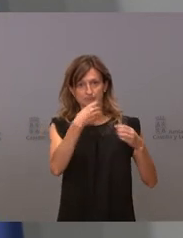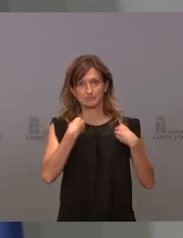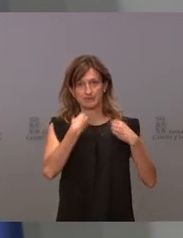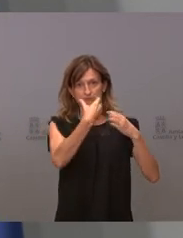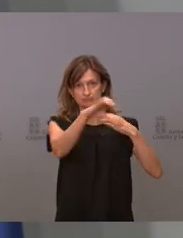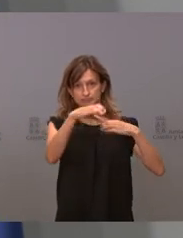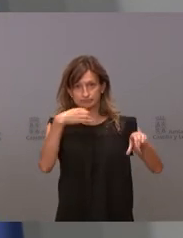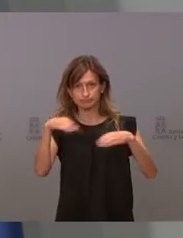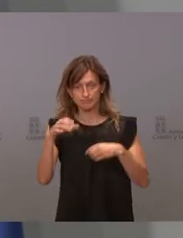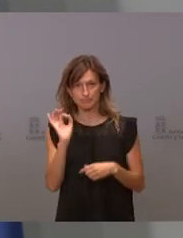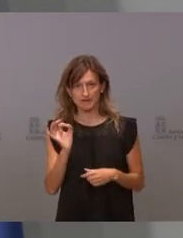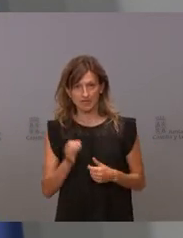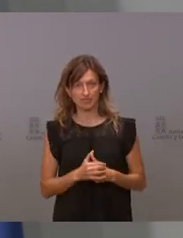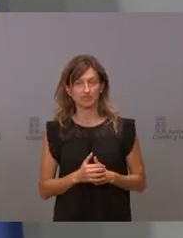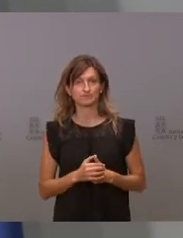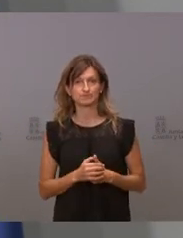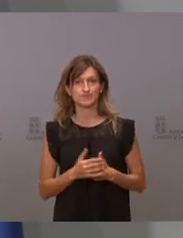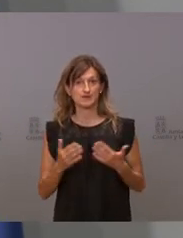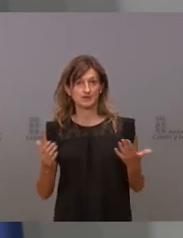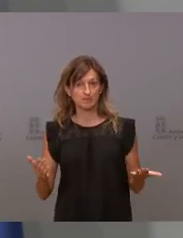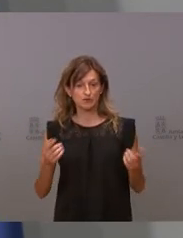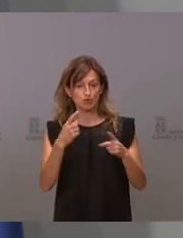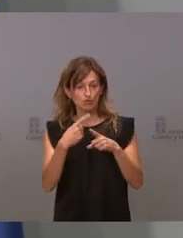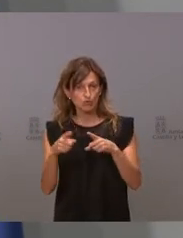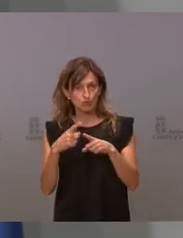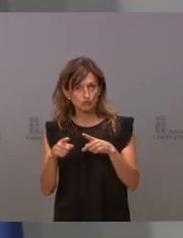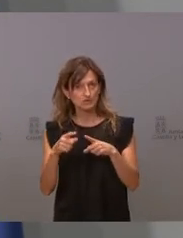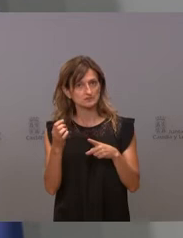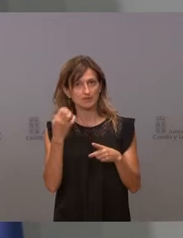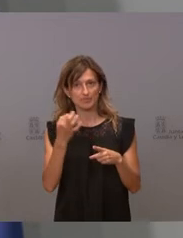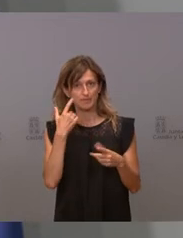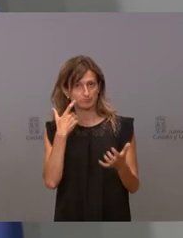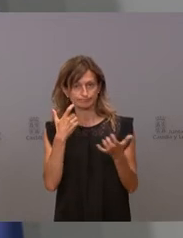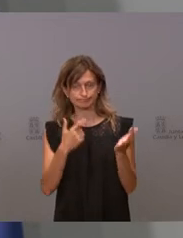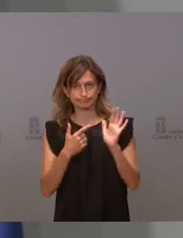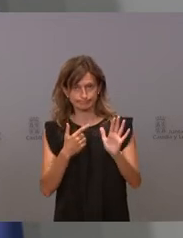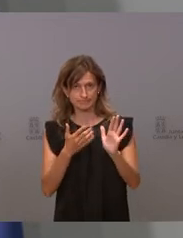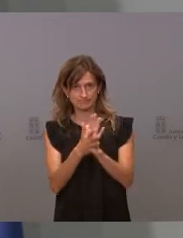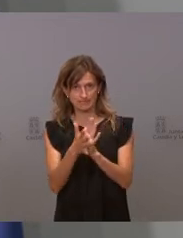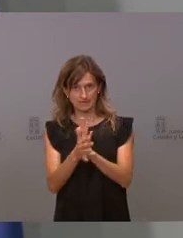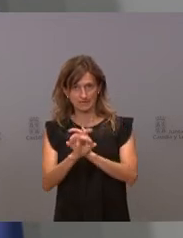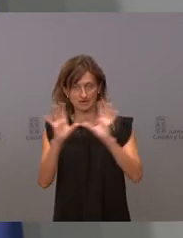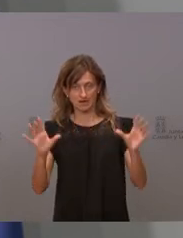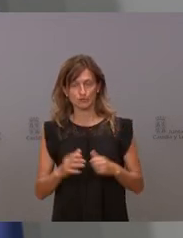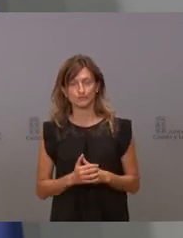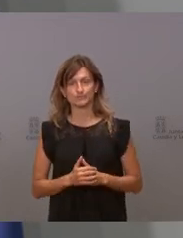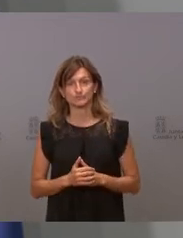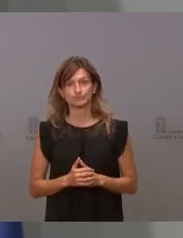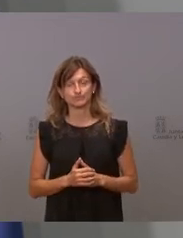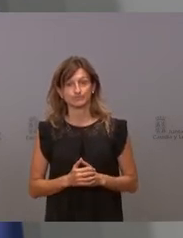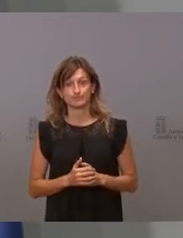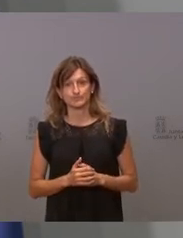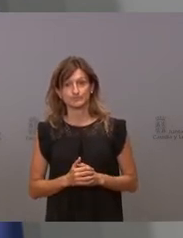tenemos que reordenarlo, pero las cosas siempre hay que ponerlas en su justo punto. Pero si hay algo que nos mueve